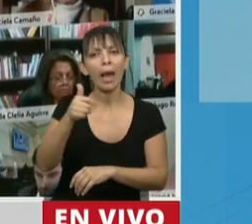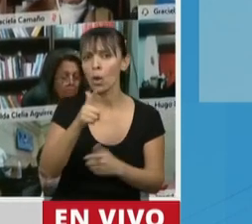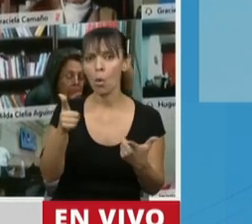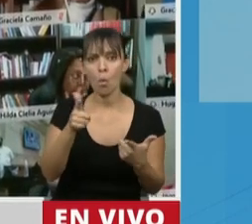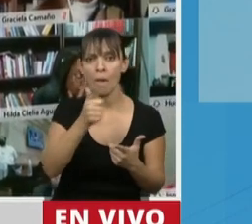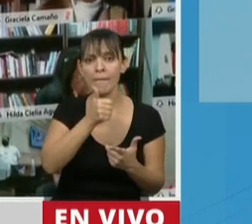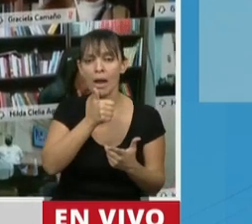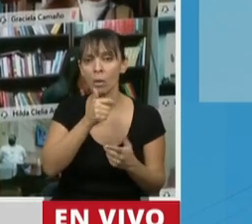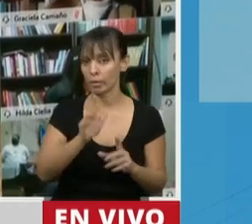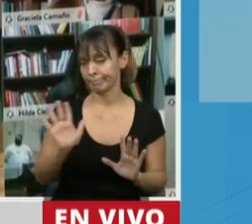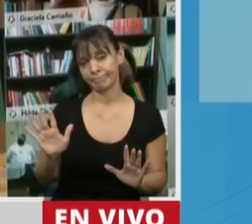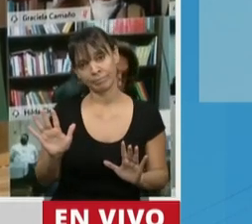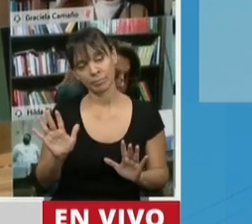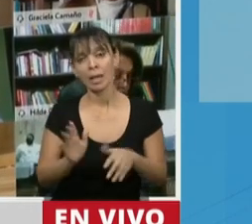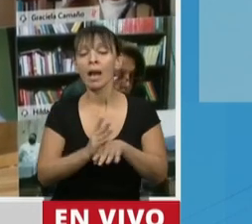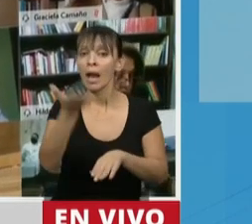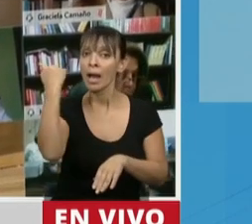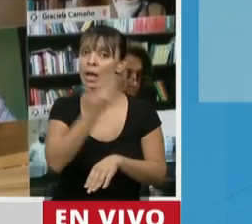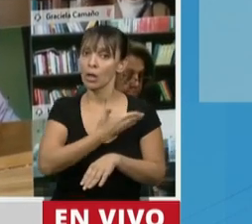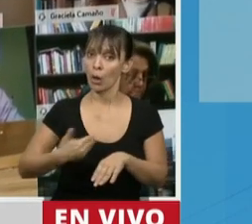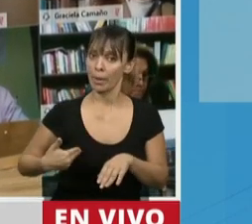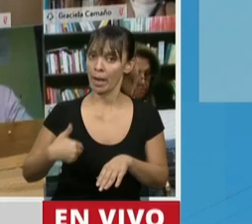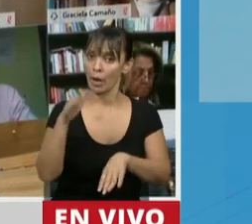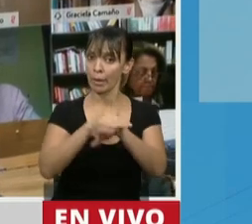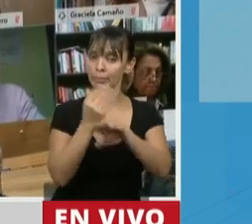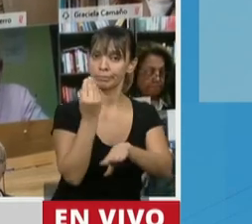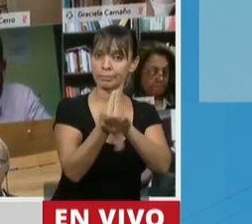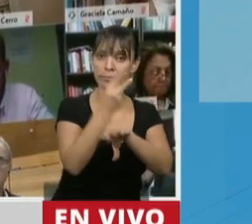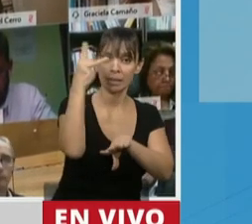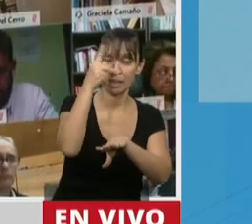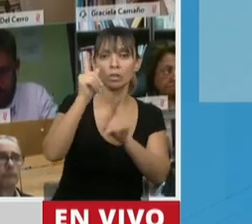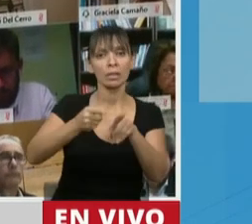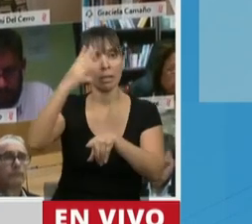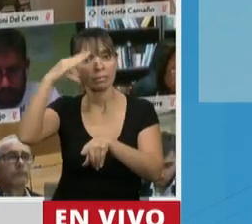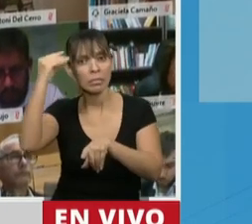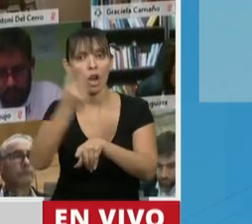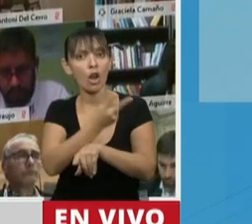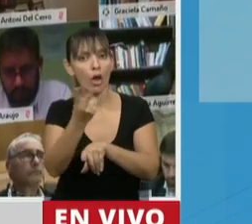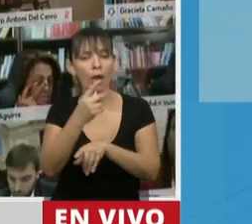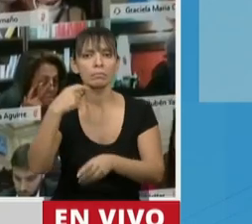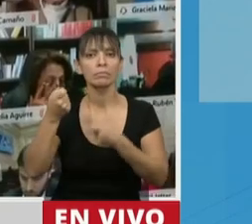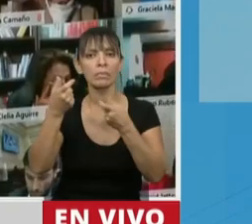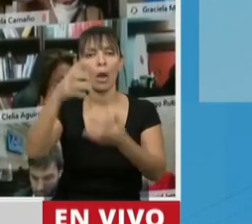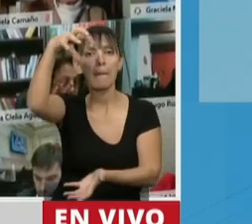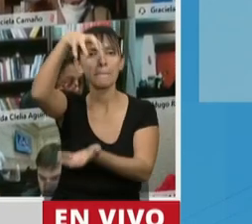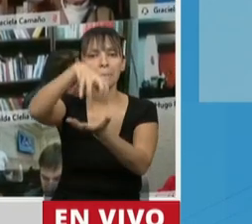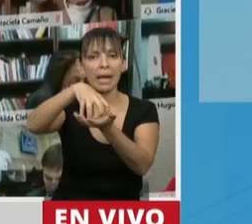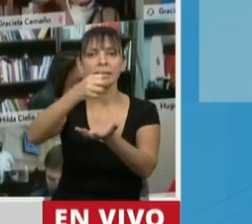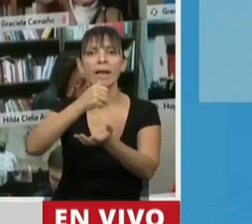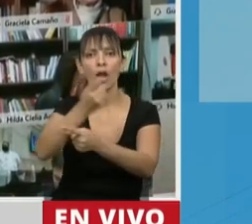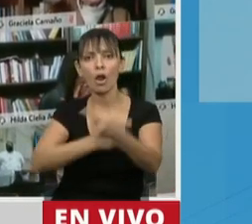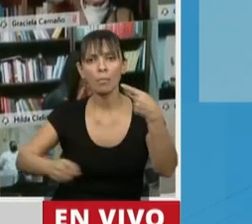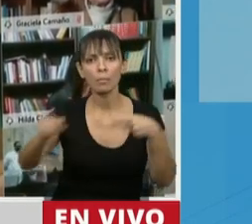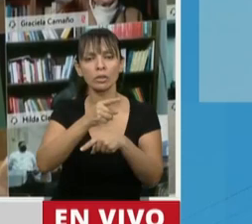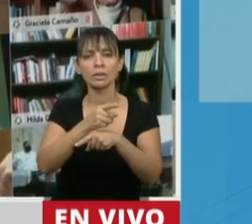Néstor Kirchner y Cristina Fernández de Kirchner, pusieron en marcha para Caleta Olivia la planta de osmosis inversa. En